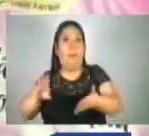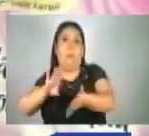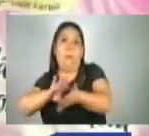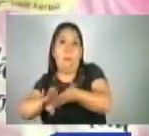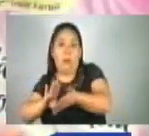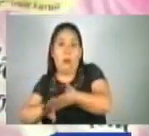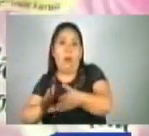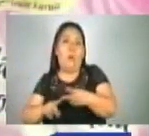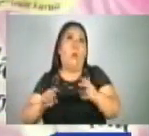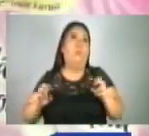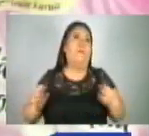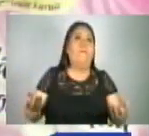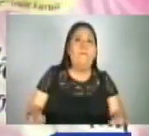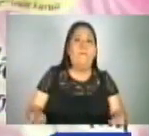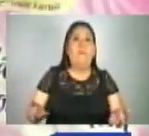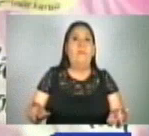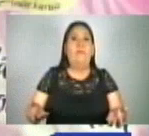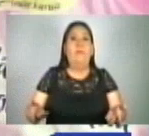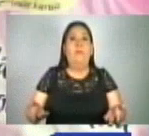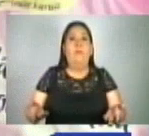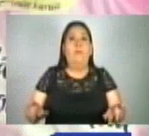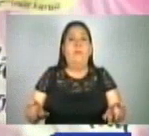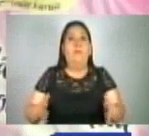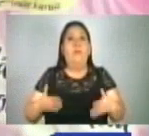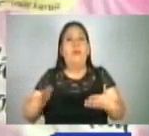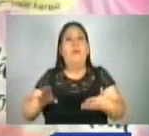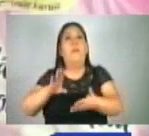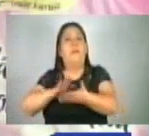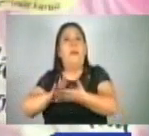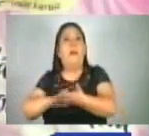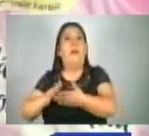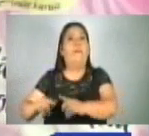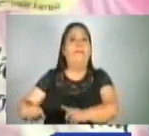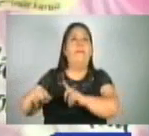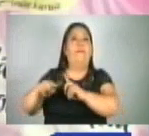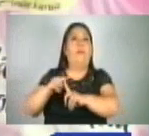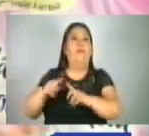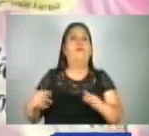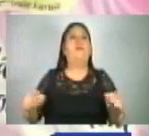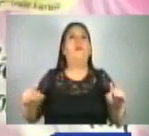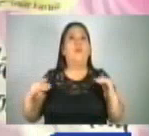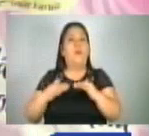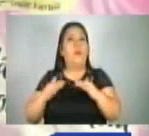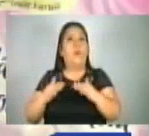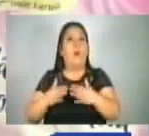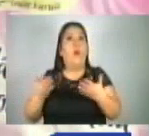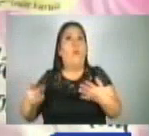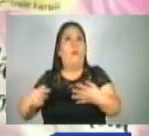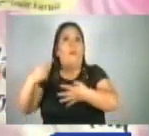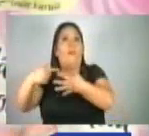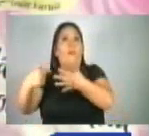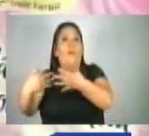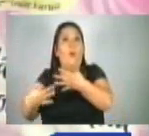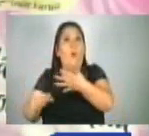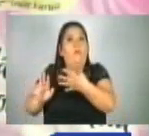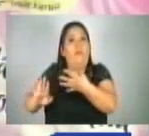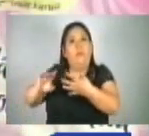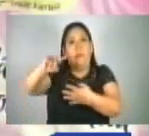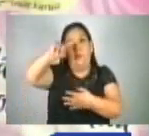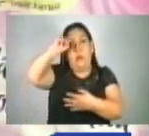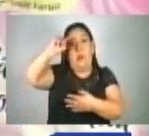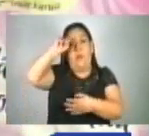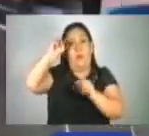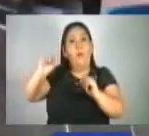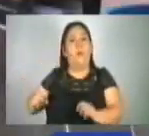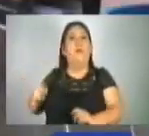y en términos no solo de remuneración, sino también en términos de las condiciones o de los puestos a los que